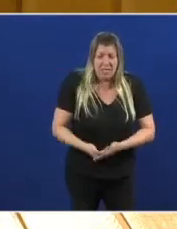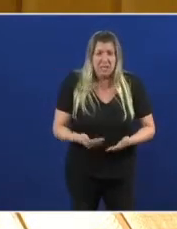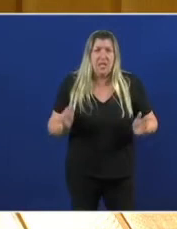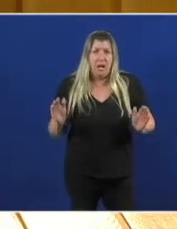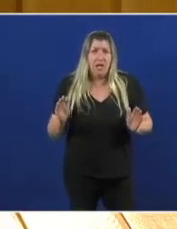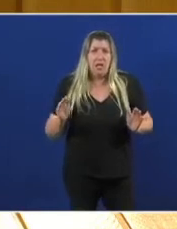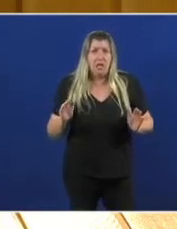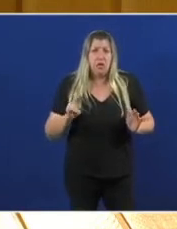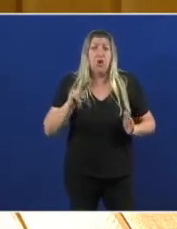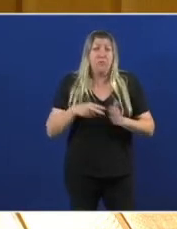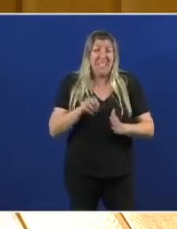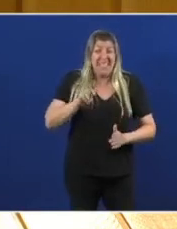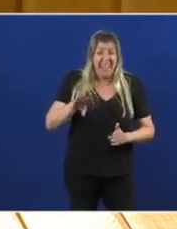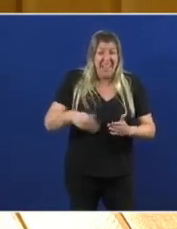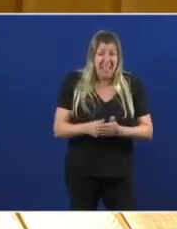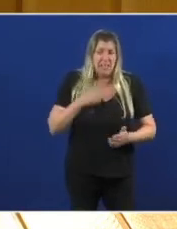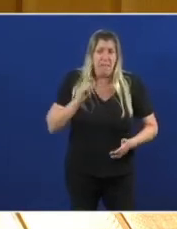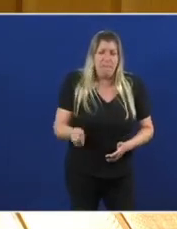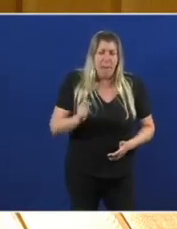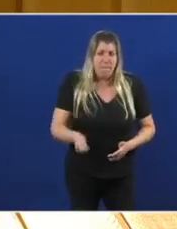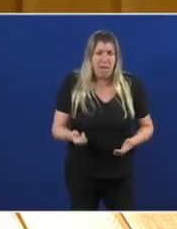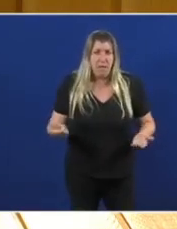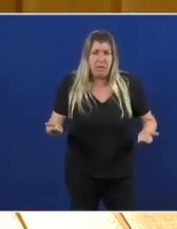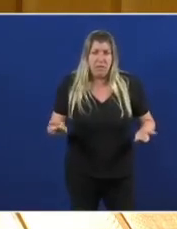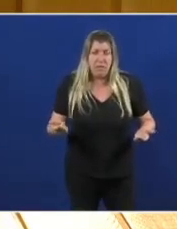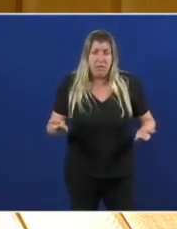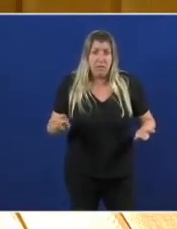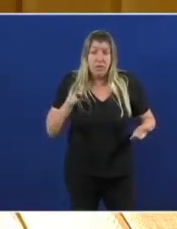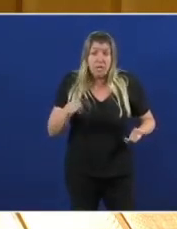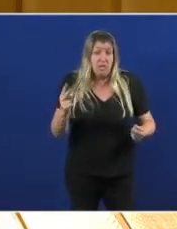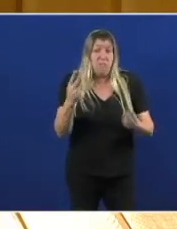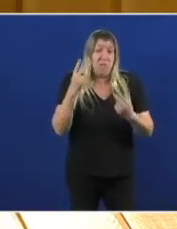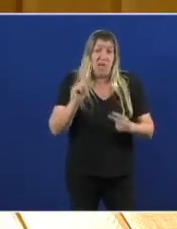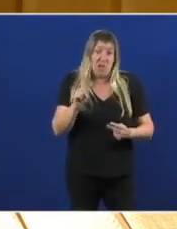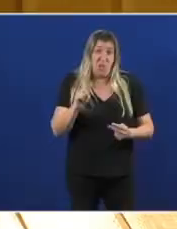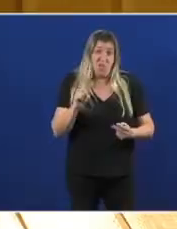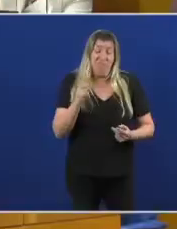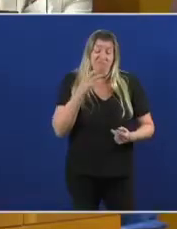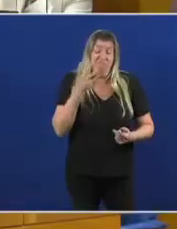É normal que non teña nada que decir Nin que me pueda mirar Porque é vergonzoso Que fan co AP9